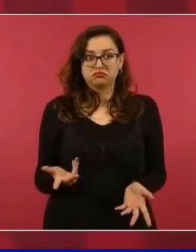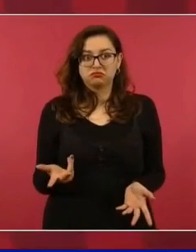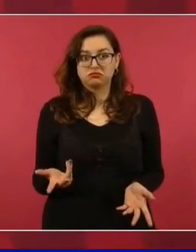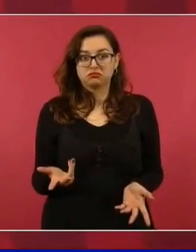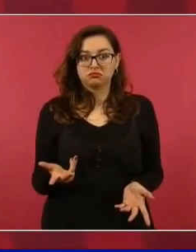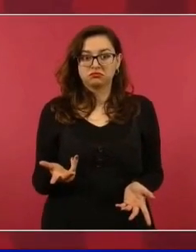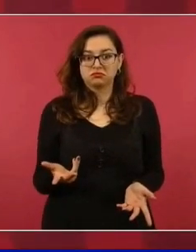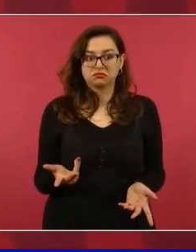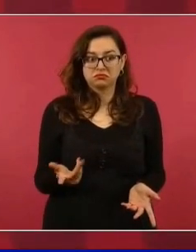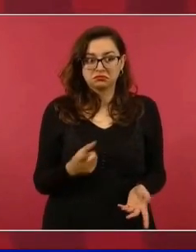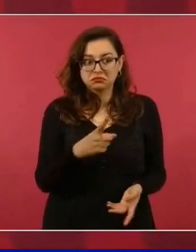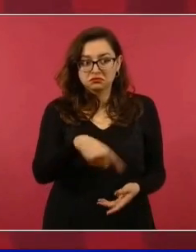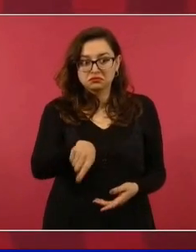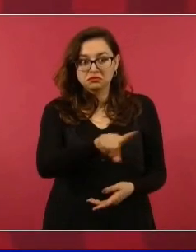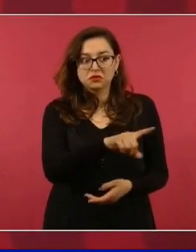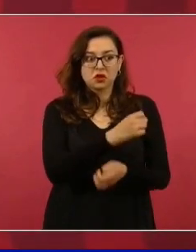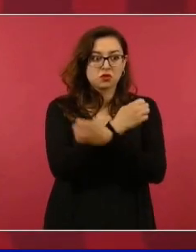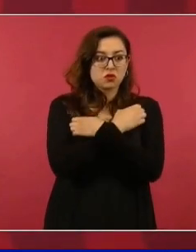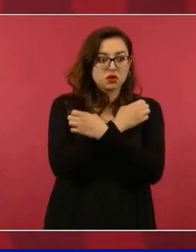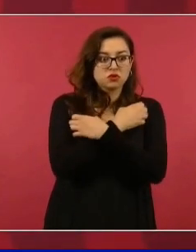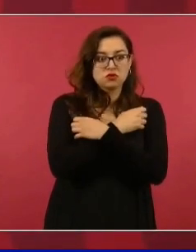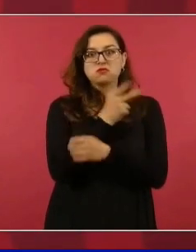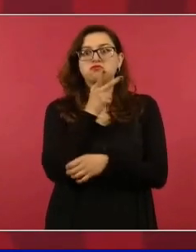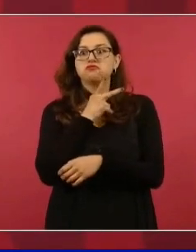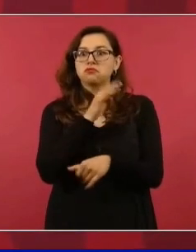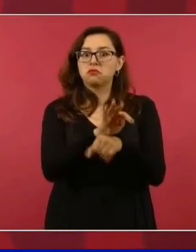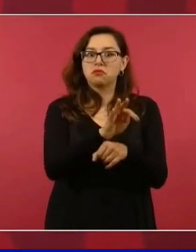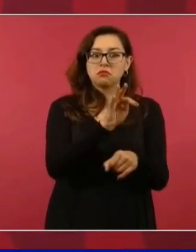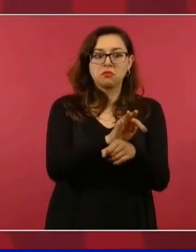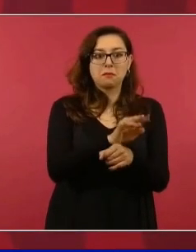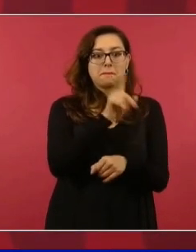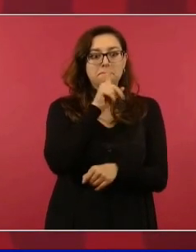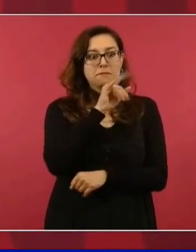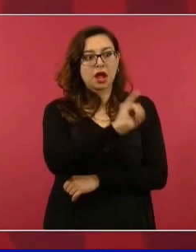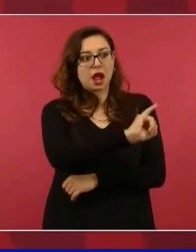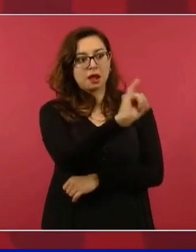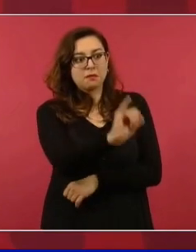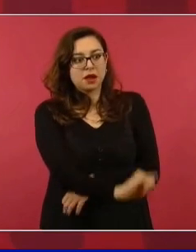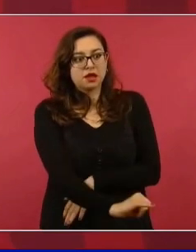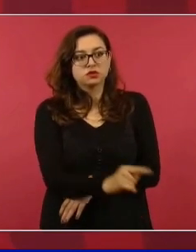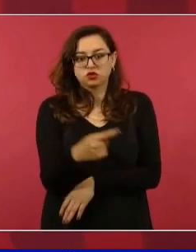defendiendo la educación pública,